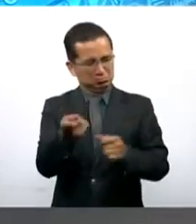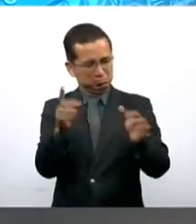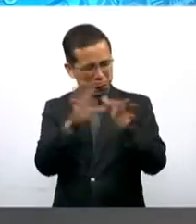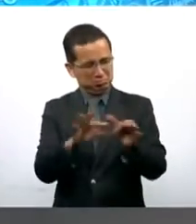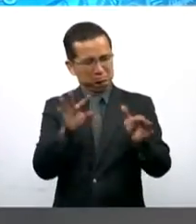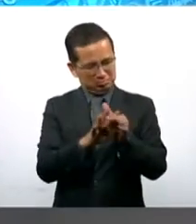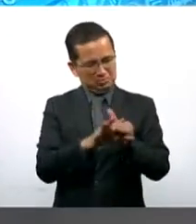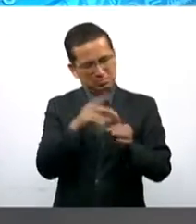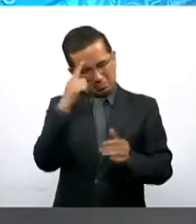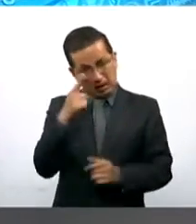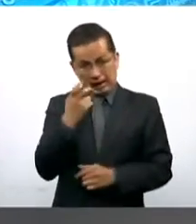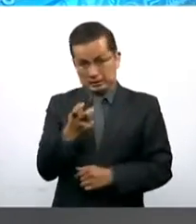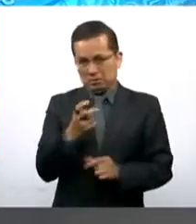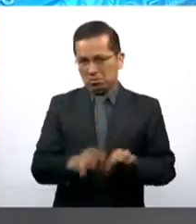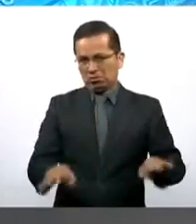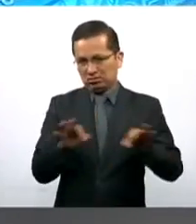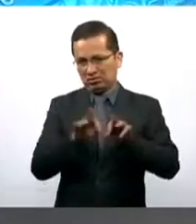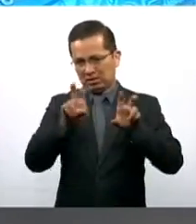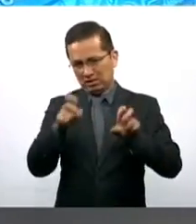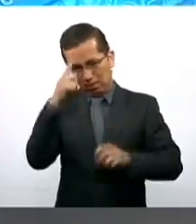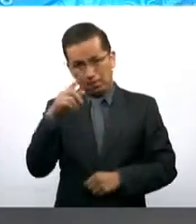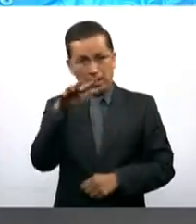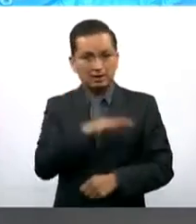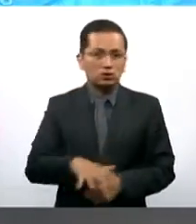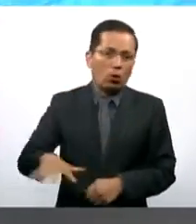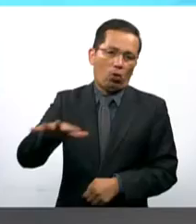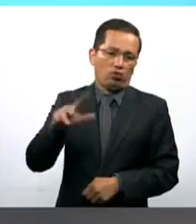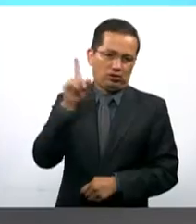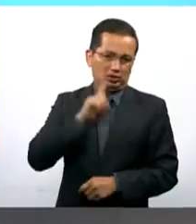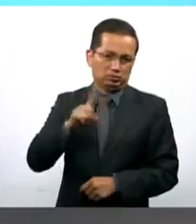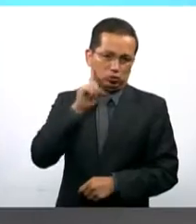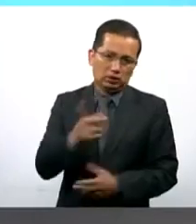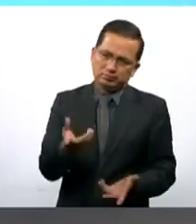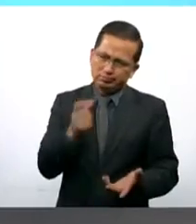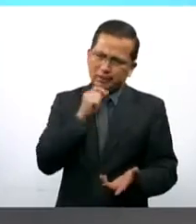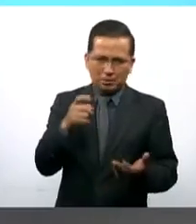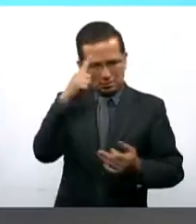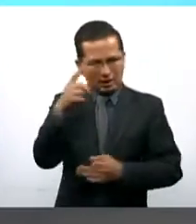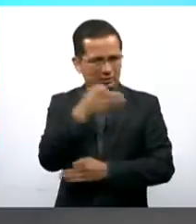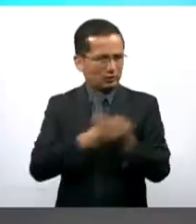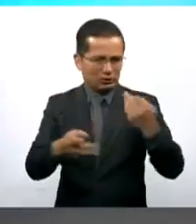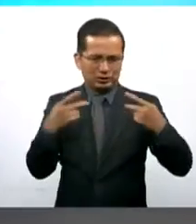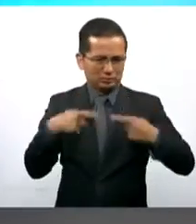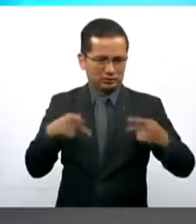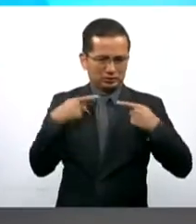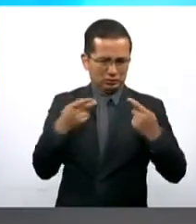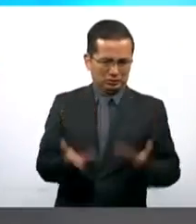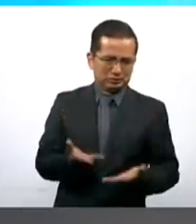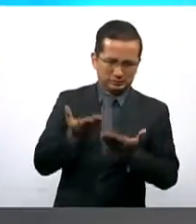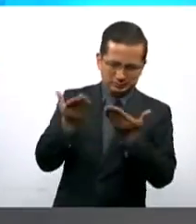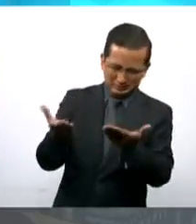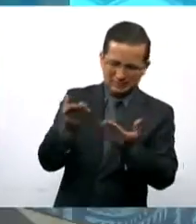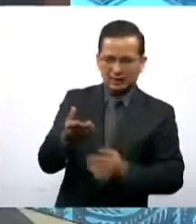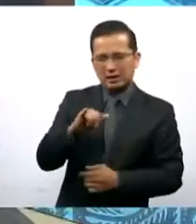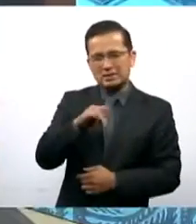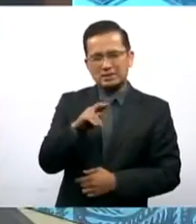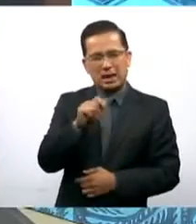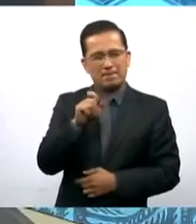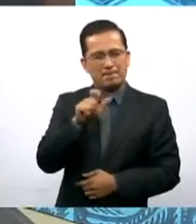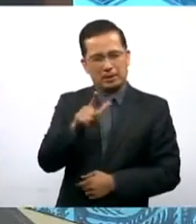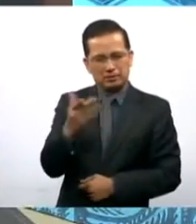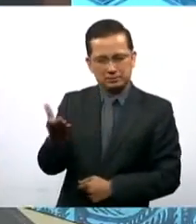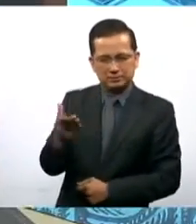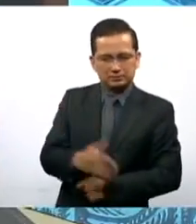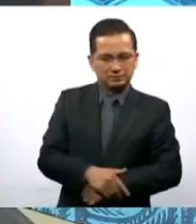que atañe a todas las mujeres, por supuesto, y a la sociedad en general. Vamos a ver qué nos dice Isabel Uribe.